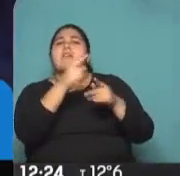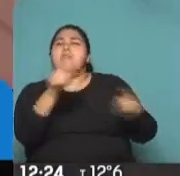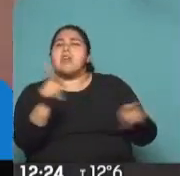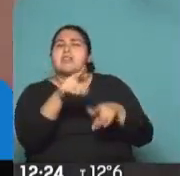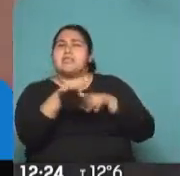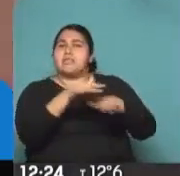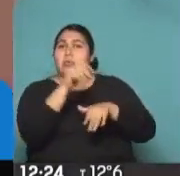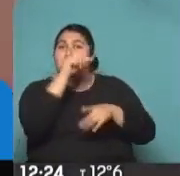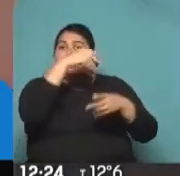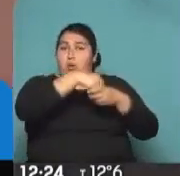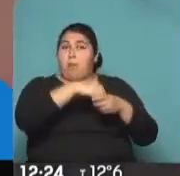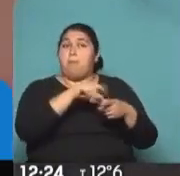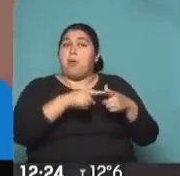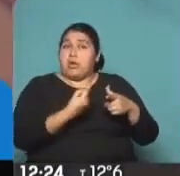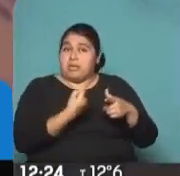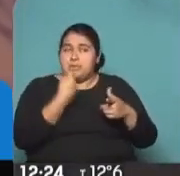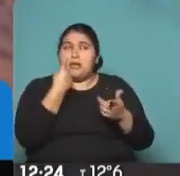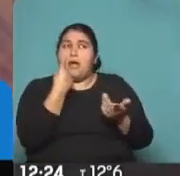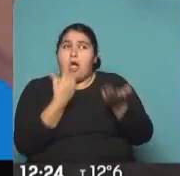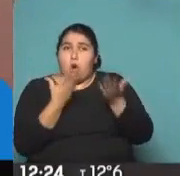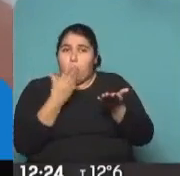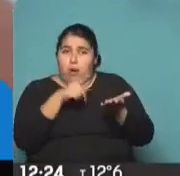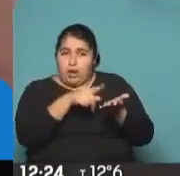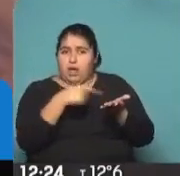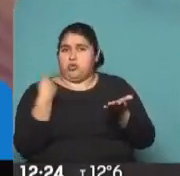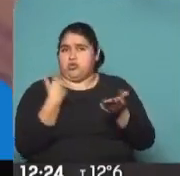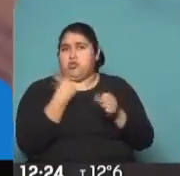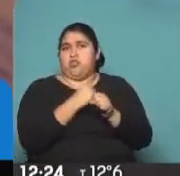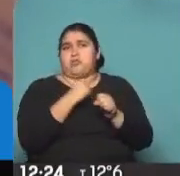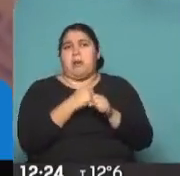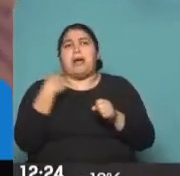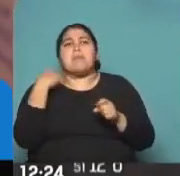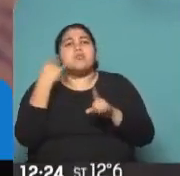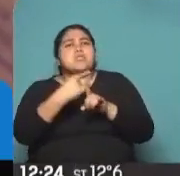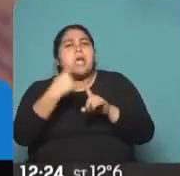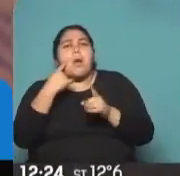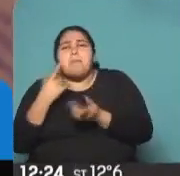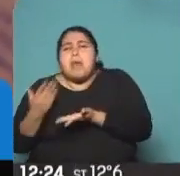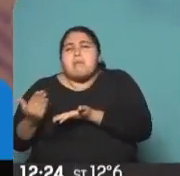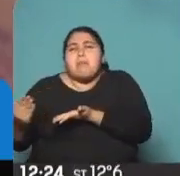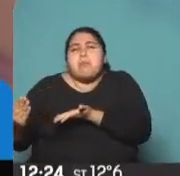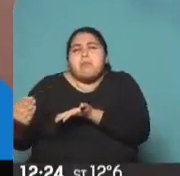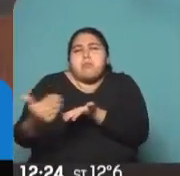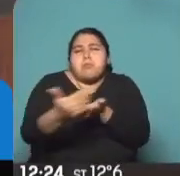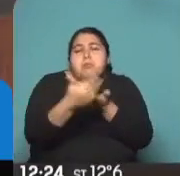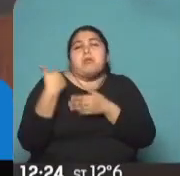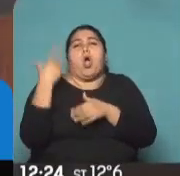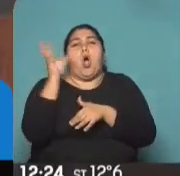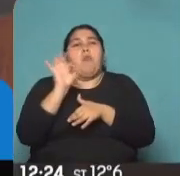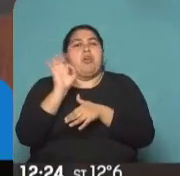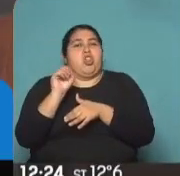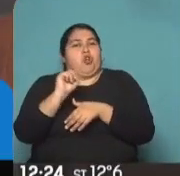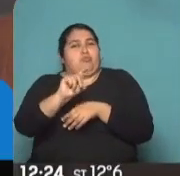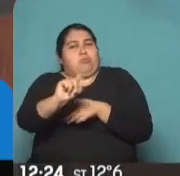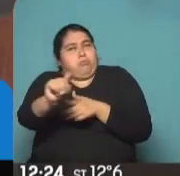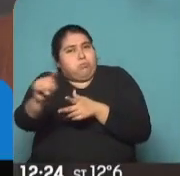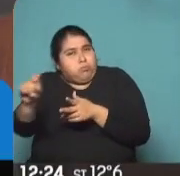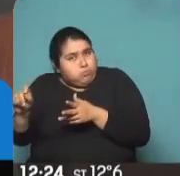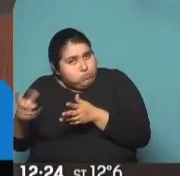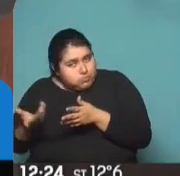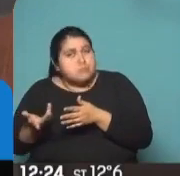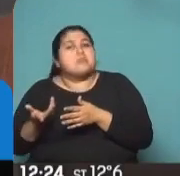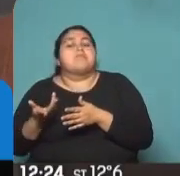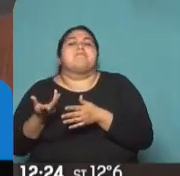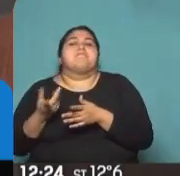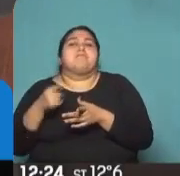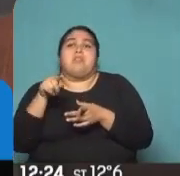es cierto que nosotros trabajamos con la opinión, digamos. Y entre la opinión y el comportamiento hay una distancia. Uno